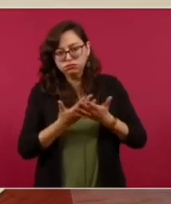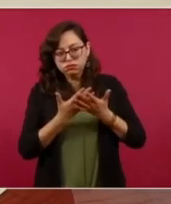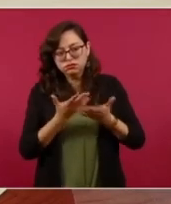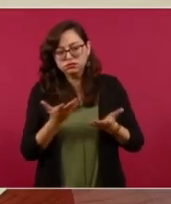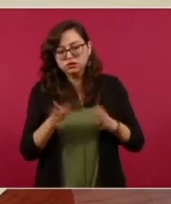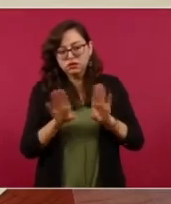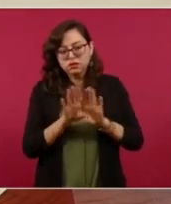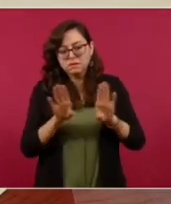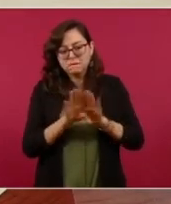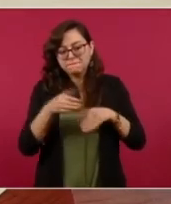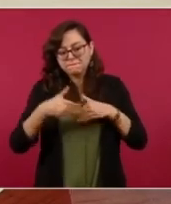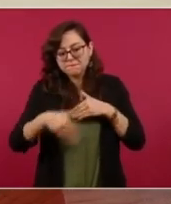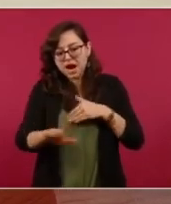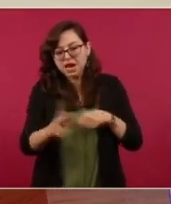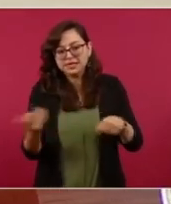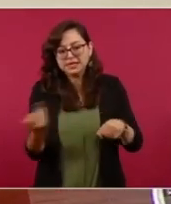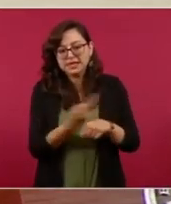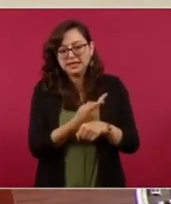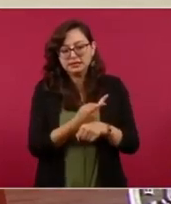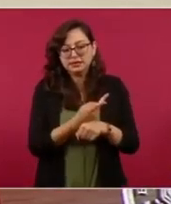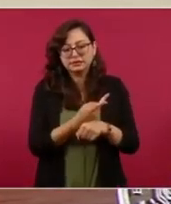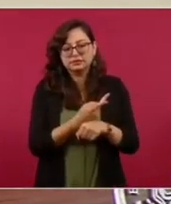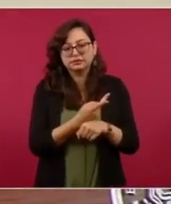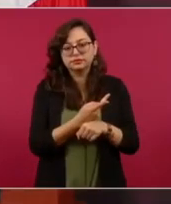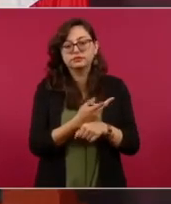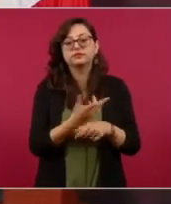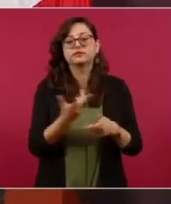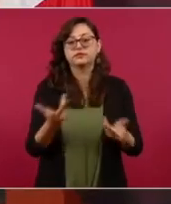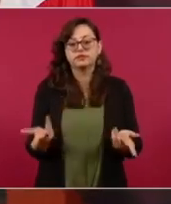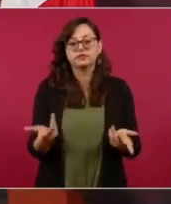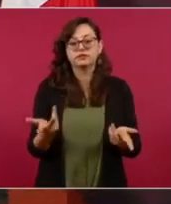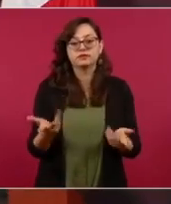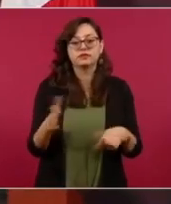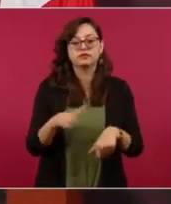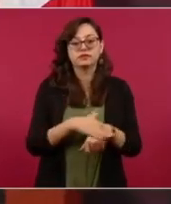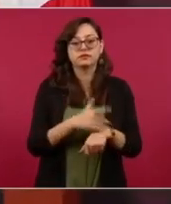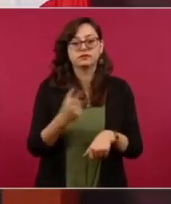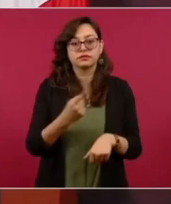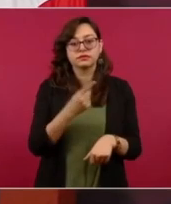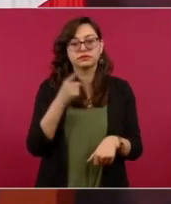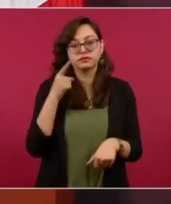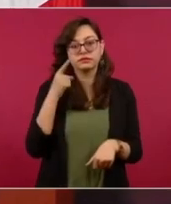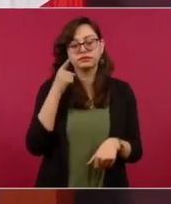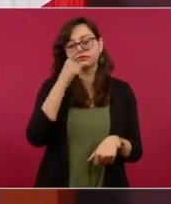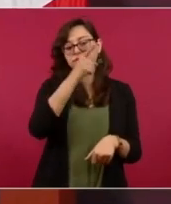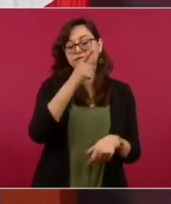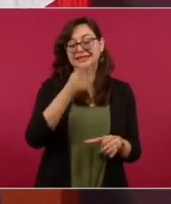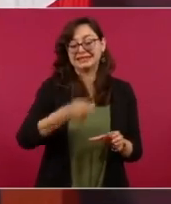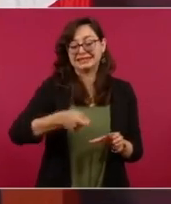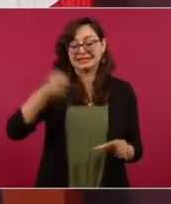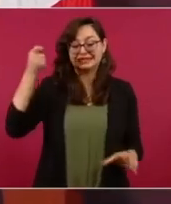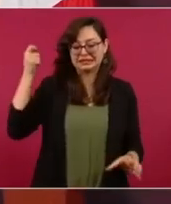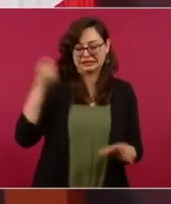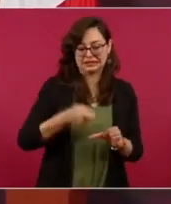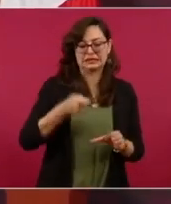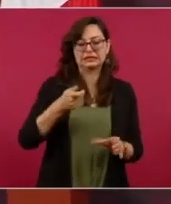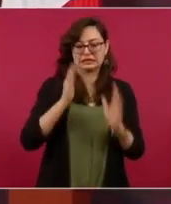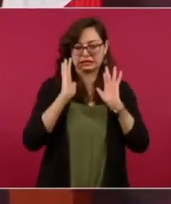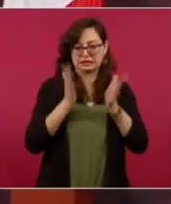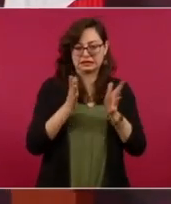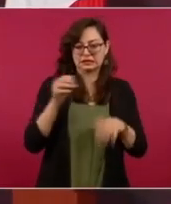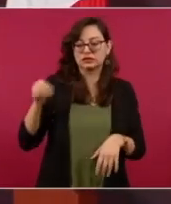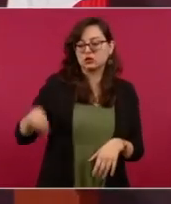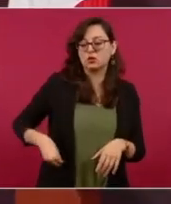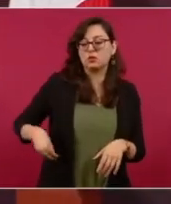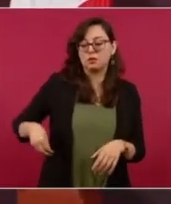se está proponiendo de 20 años como mínimo a